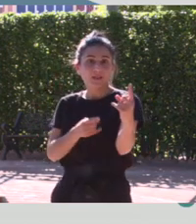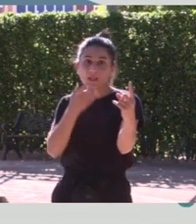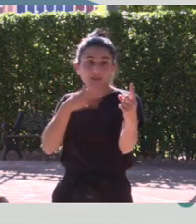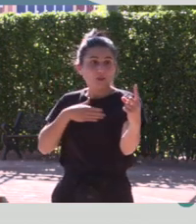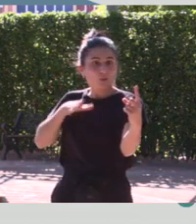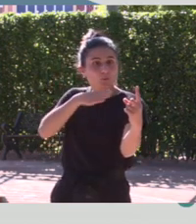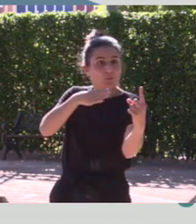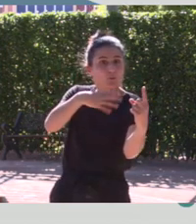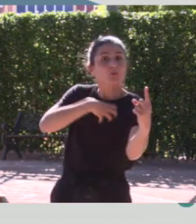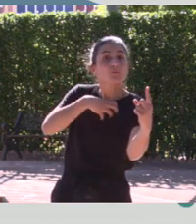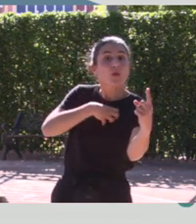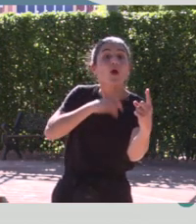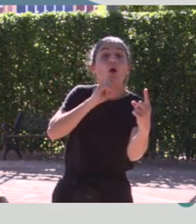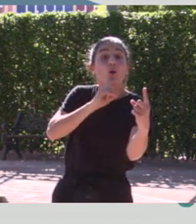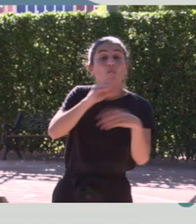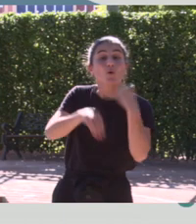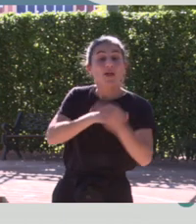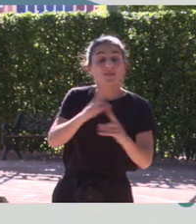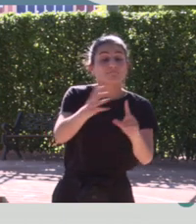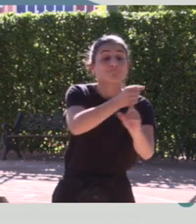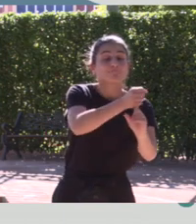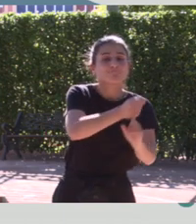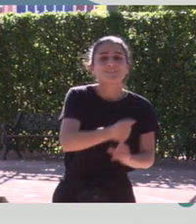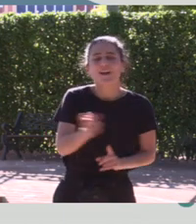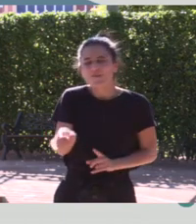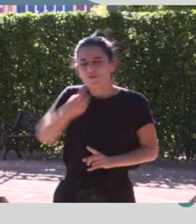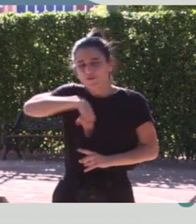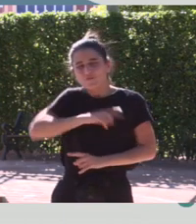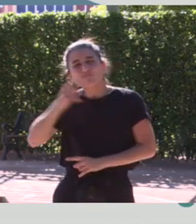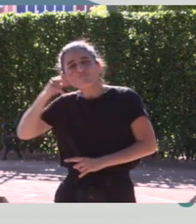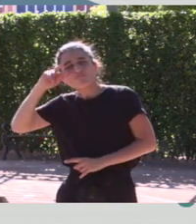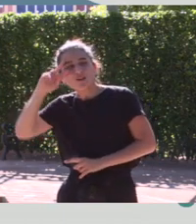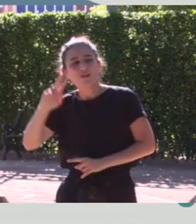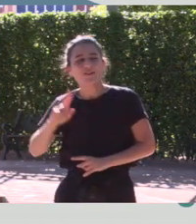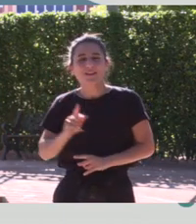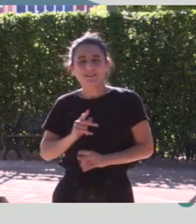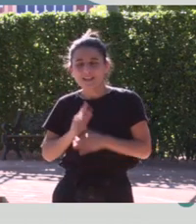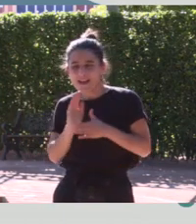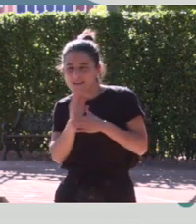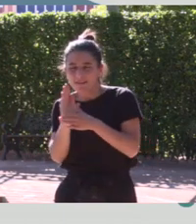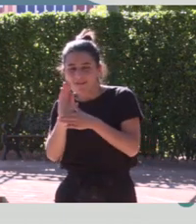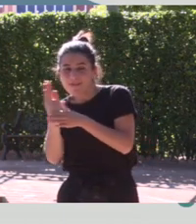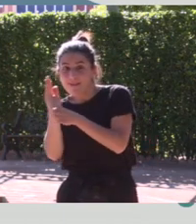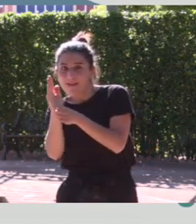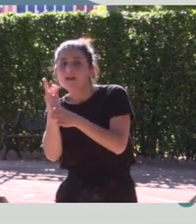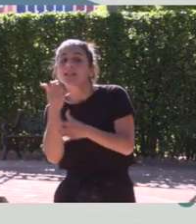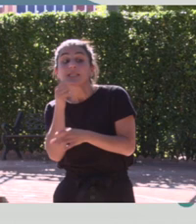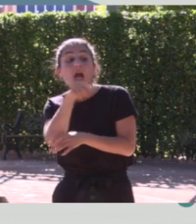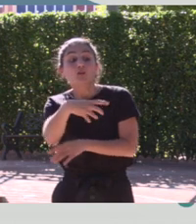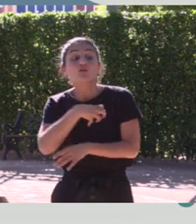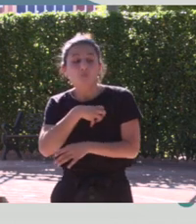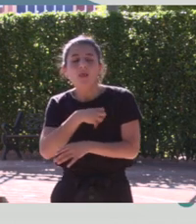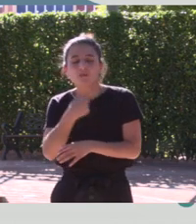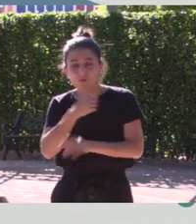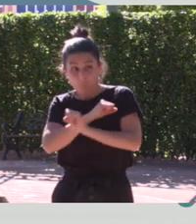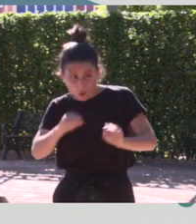y si no se puede navegar ¿cómo se llega? pues en esto somos especialistas los regatistas en poder llegar a sitios